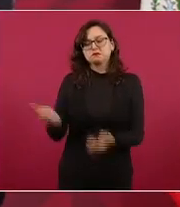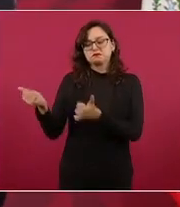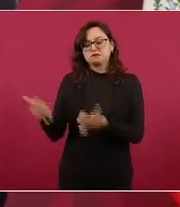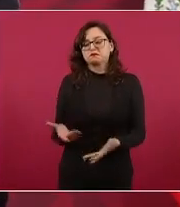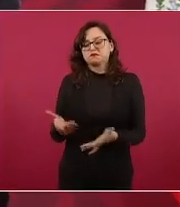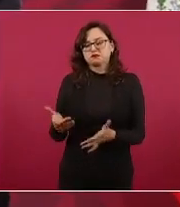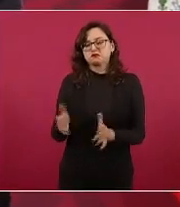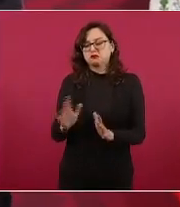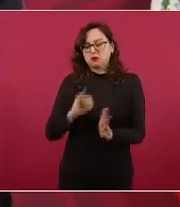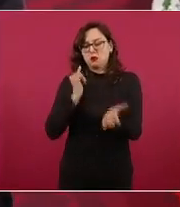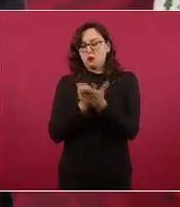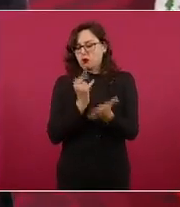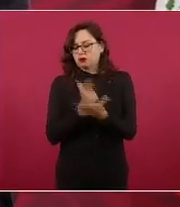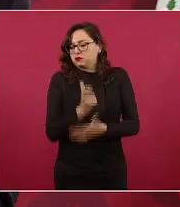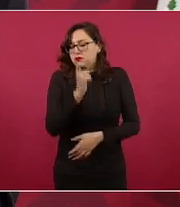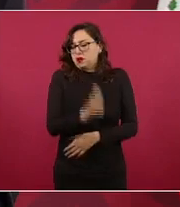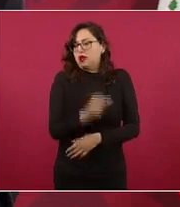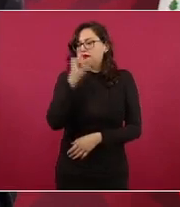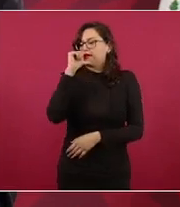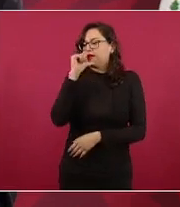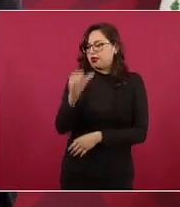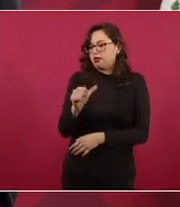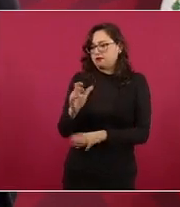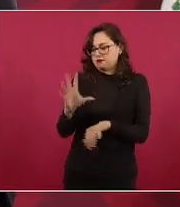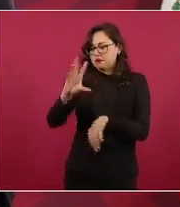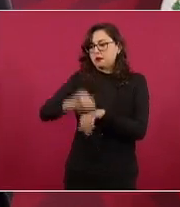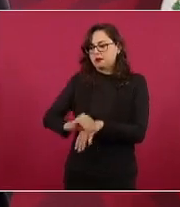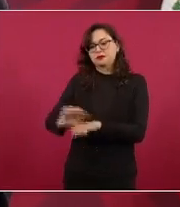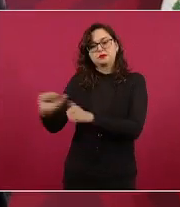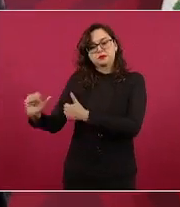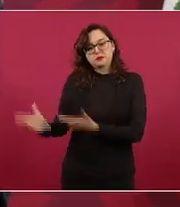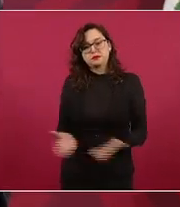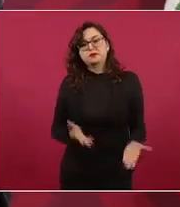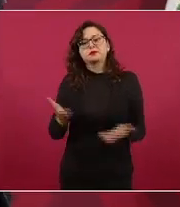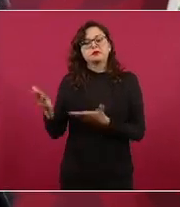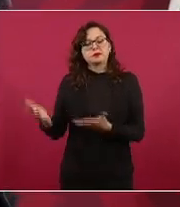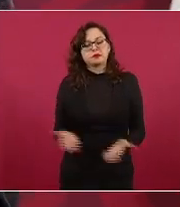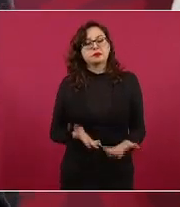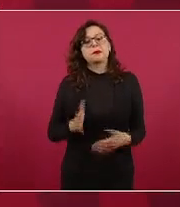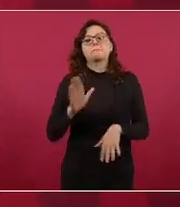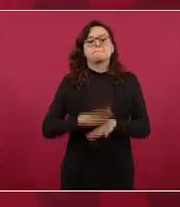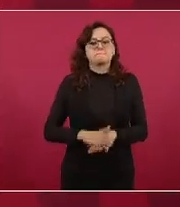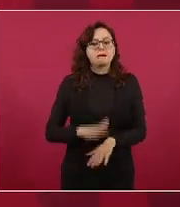para que haya más oferta